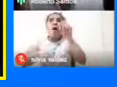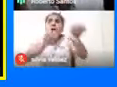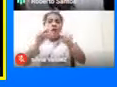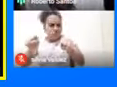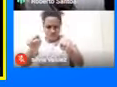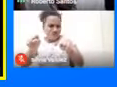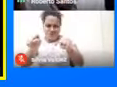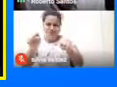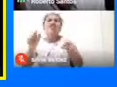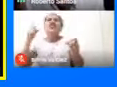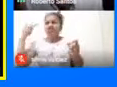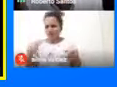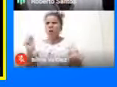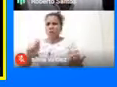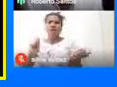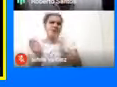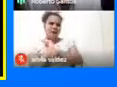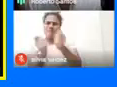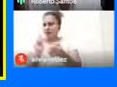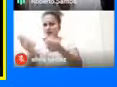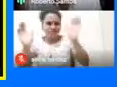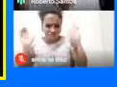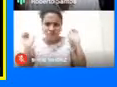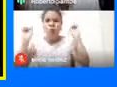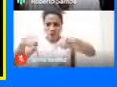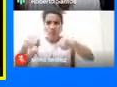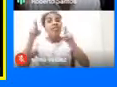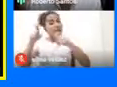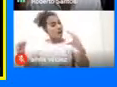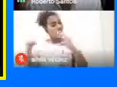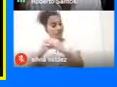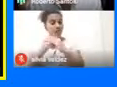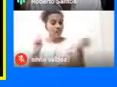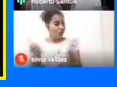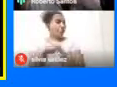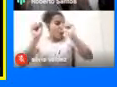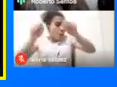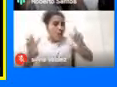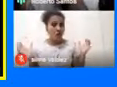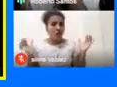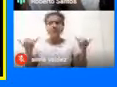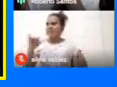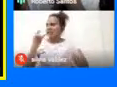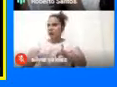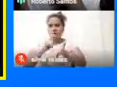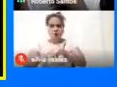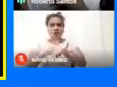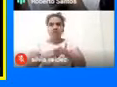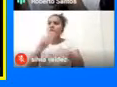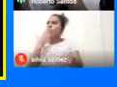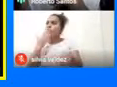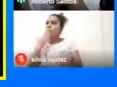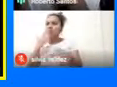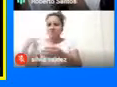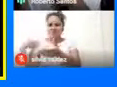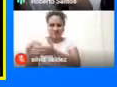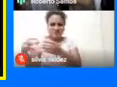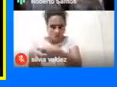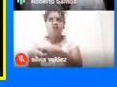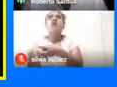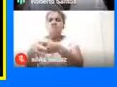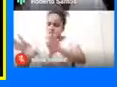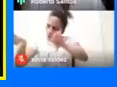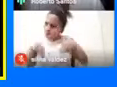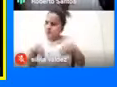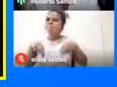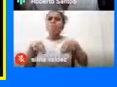permanente Cambio Y tenemos que adaptarnos A esos cambios Ya era hora De que los indígenas Asumieran